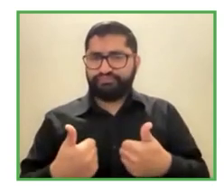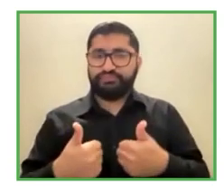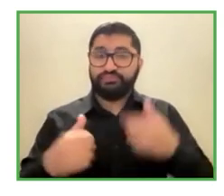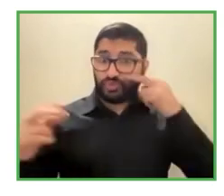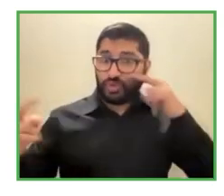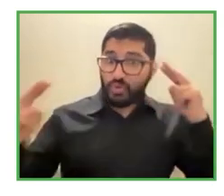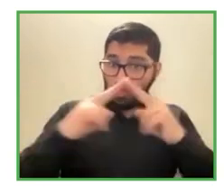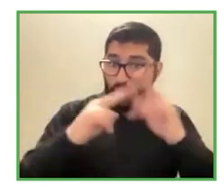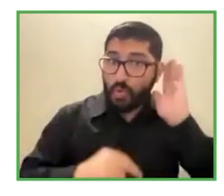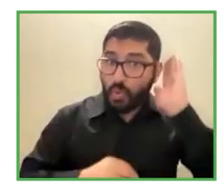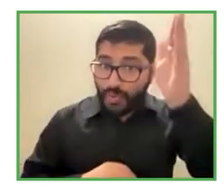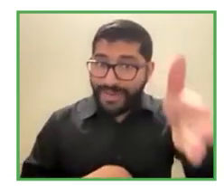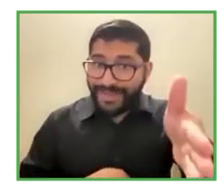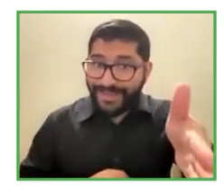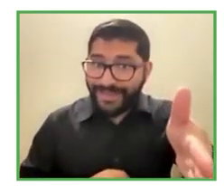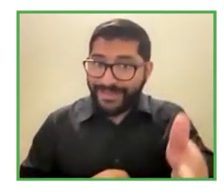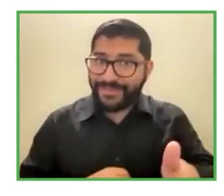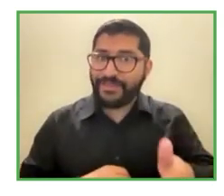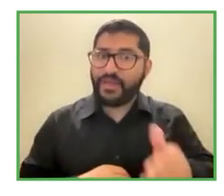gracias